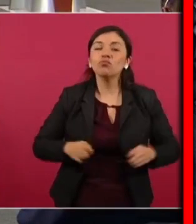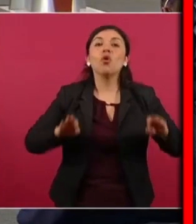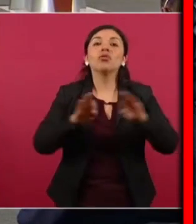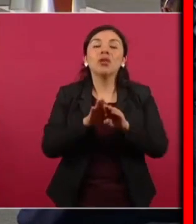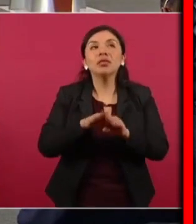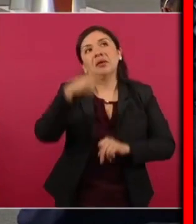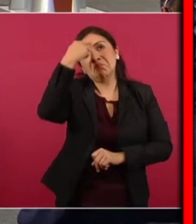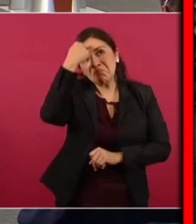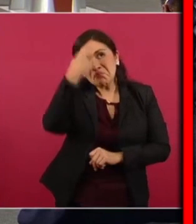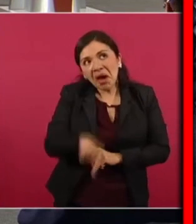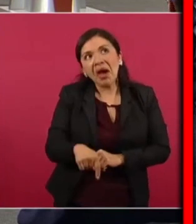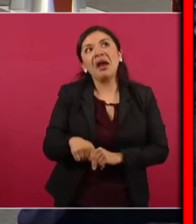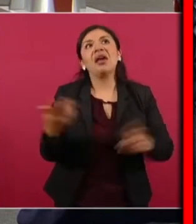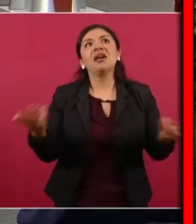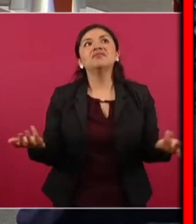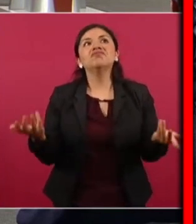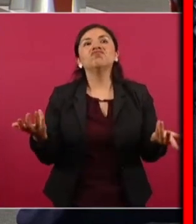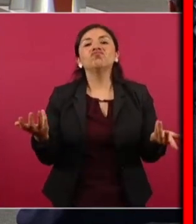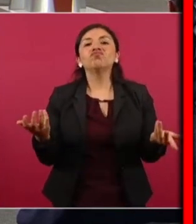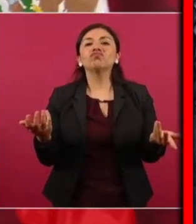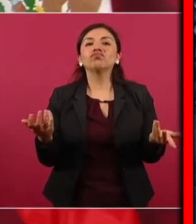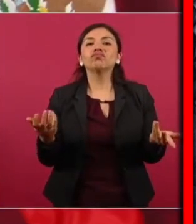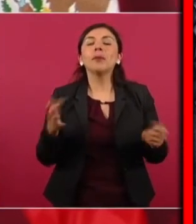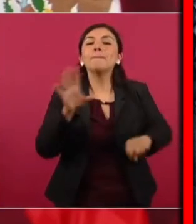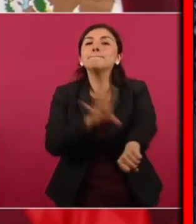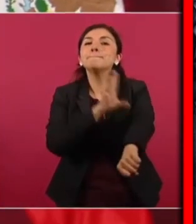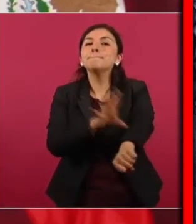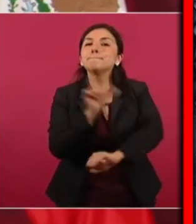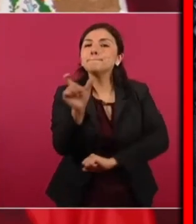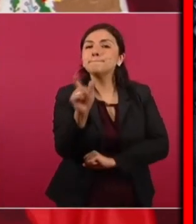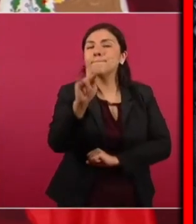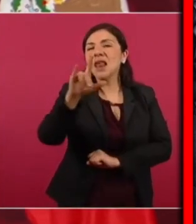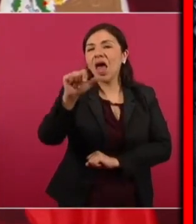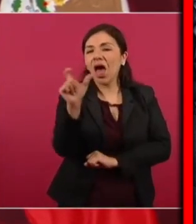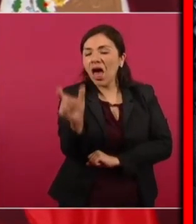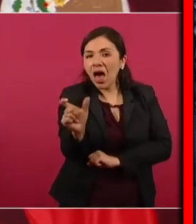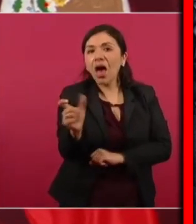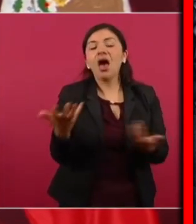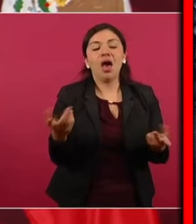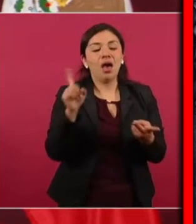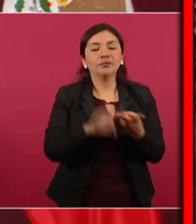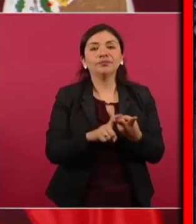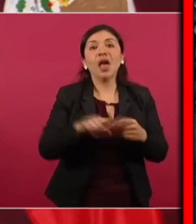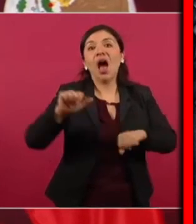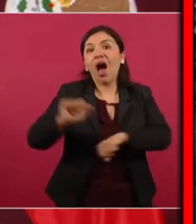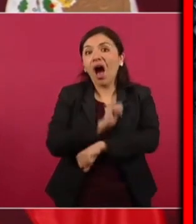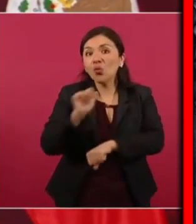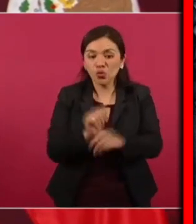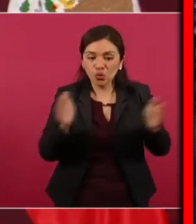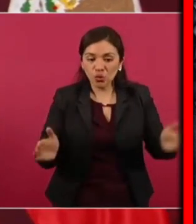las pilas para los autos